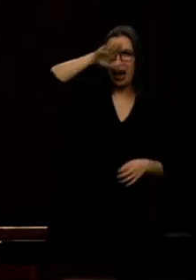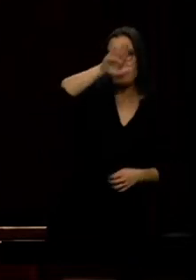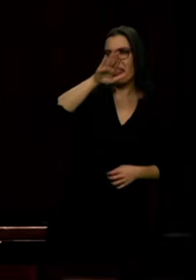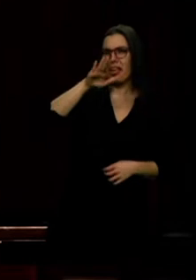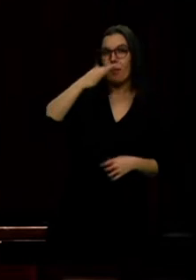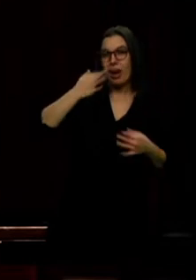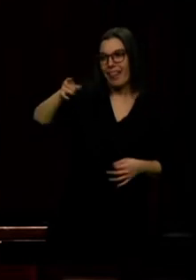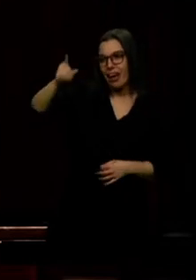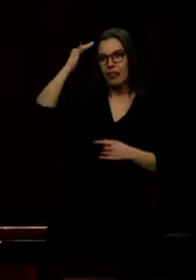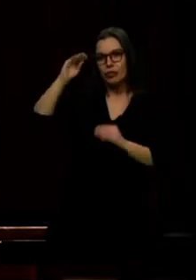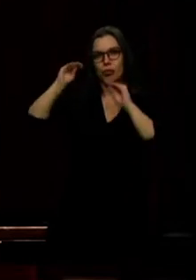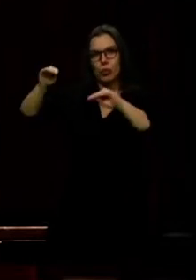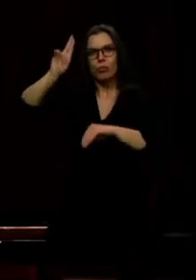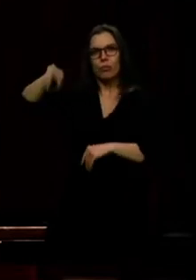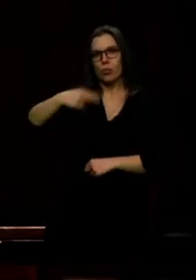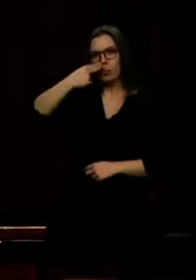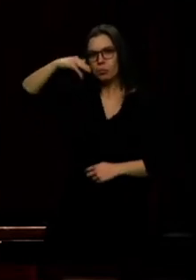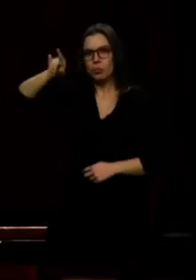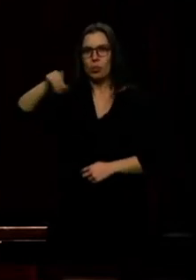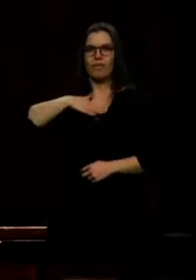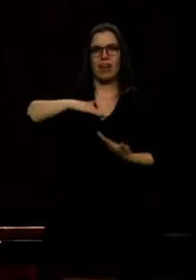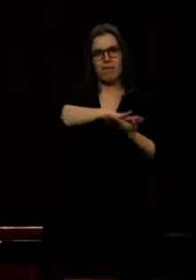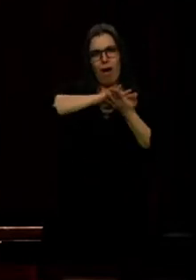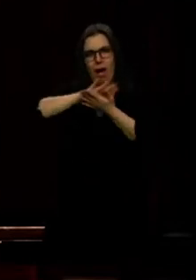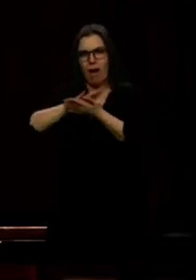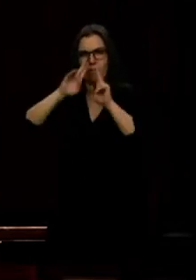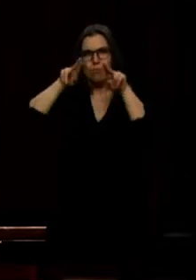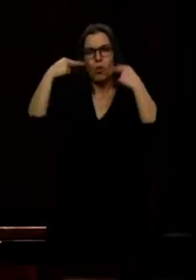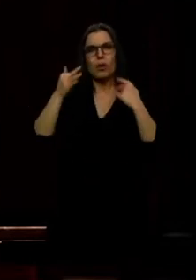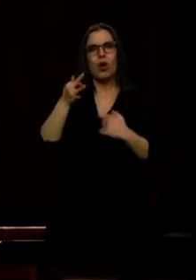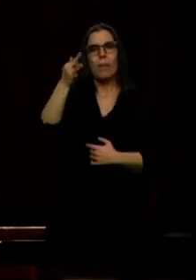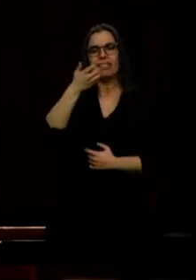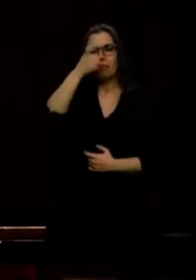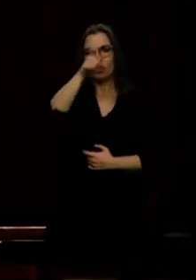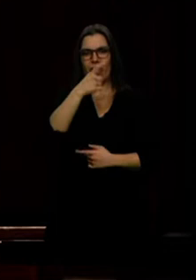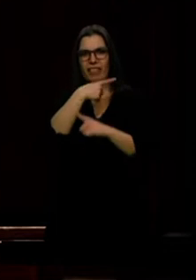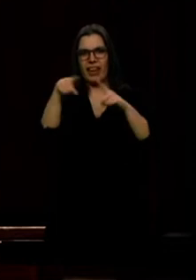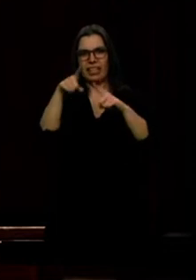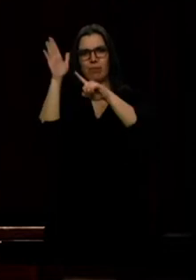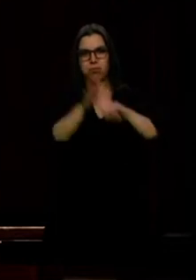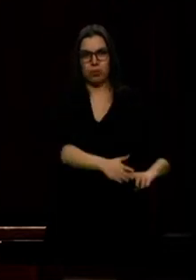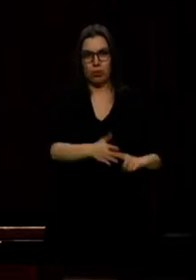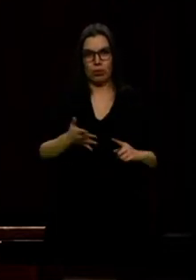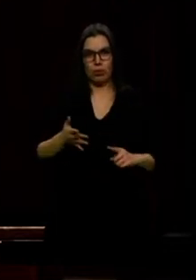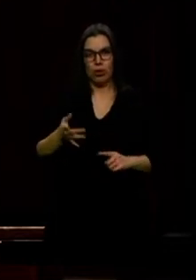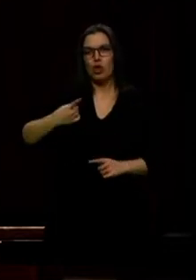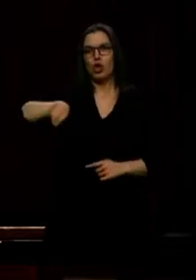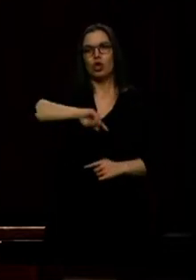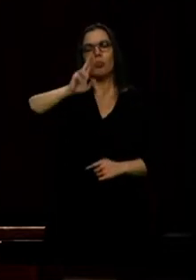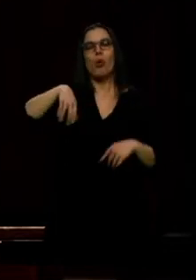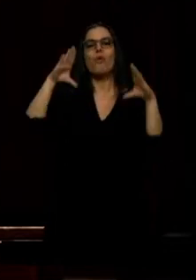otras que el exterminio público y la anulación del diferente. Lo que somos es feministas, sí,